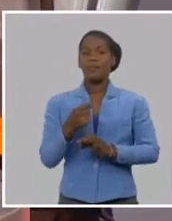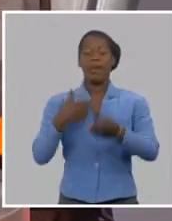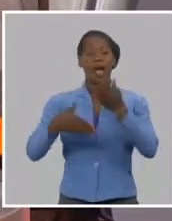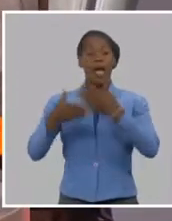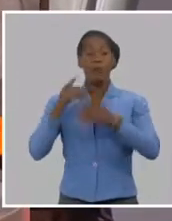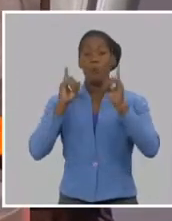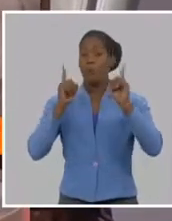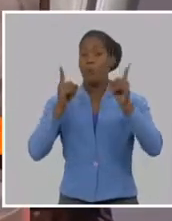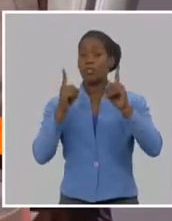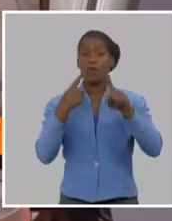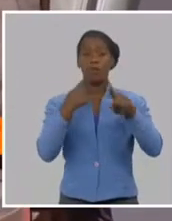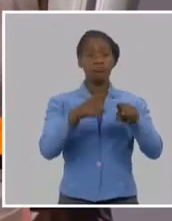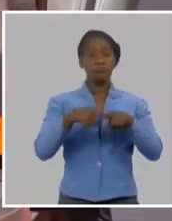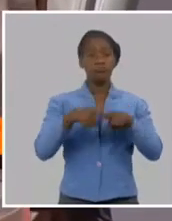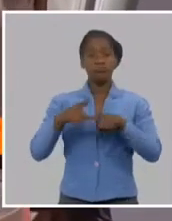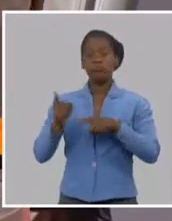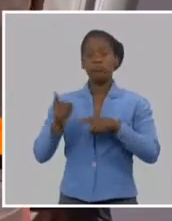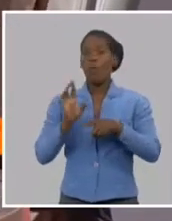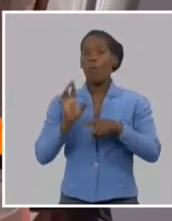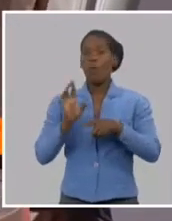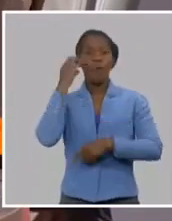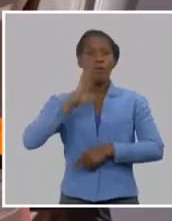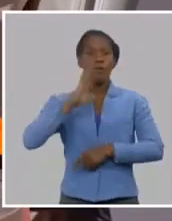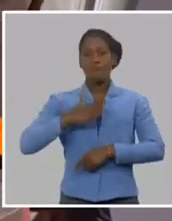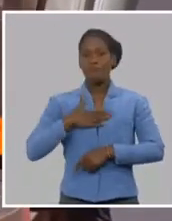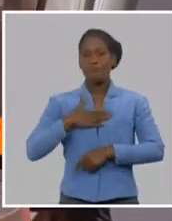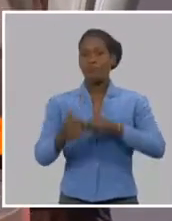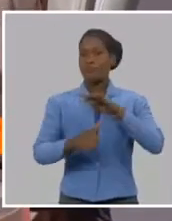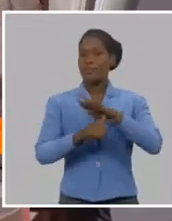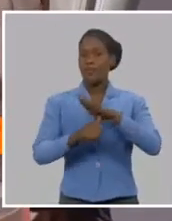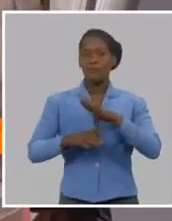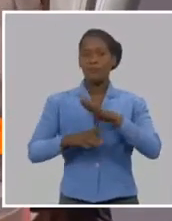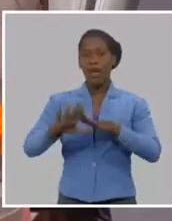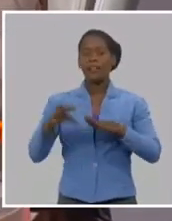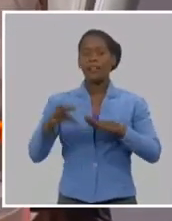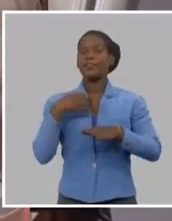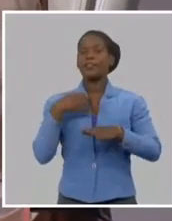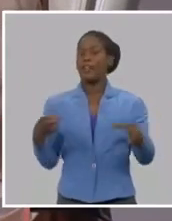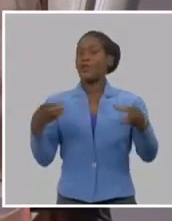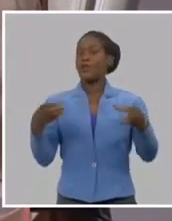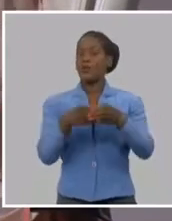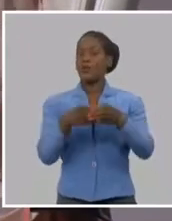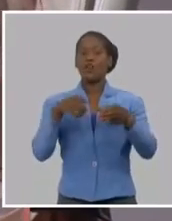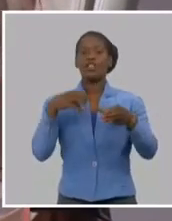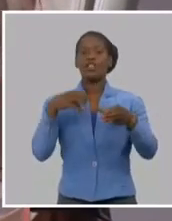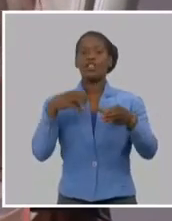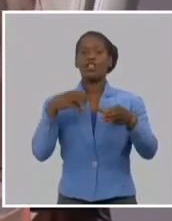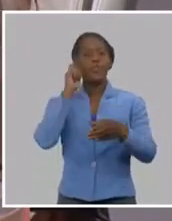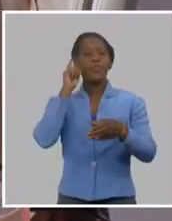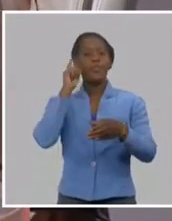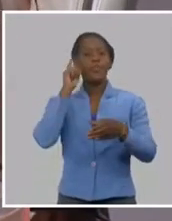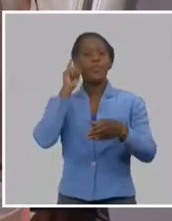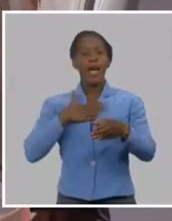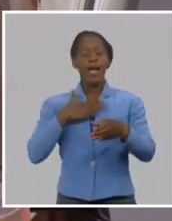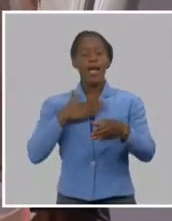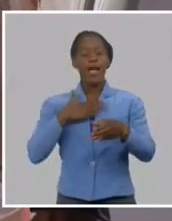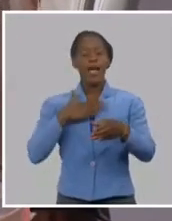general que se nuclea alrededor de un proyecto, de una idea. Existe una vanguardia.